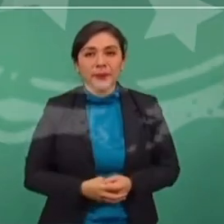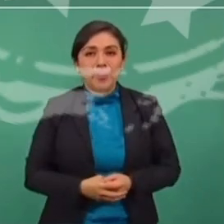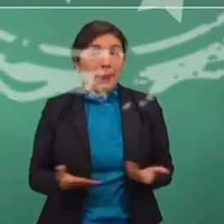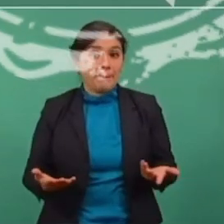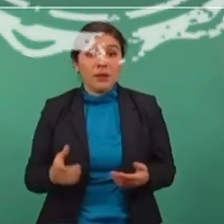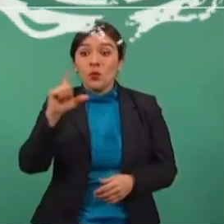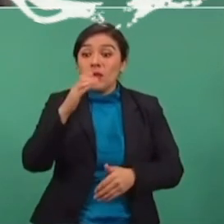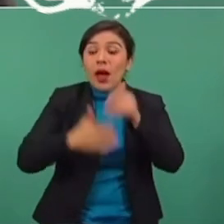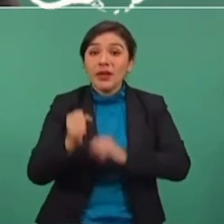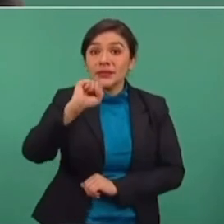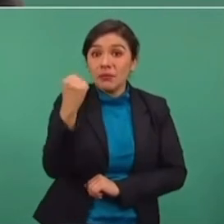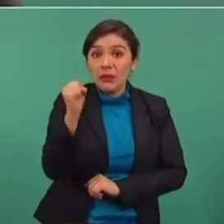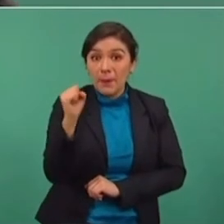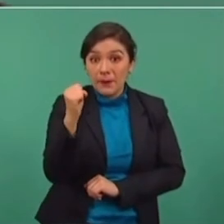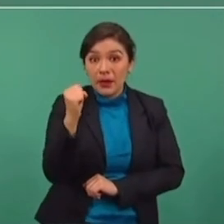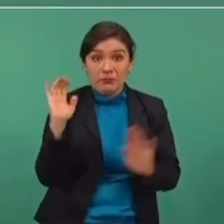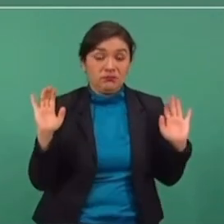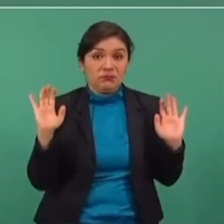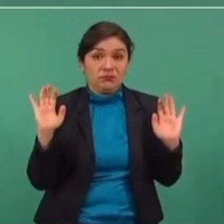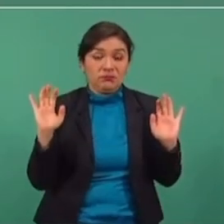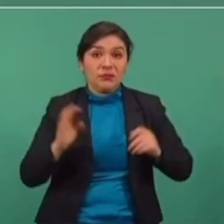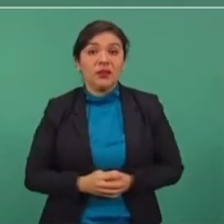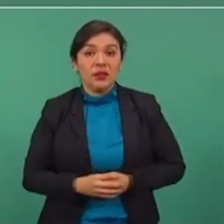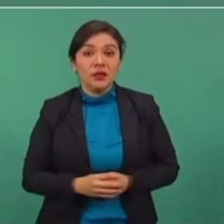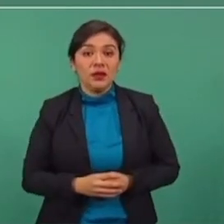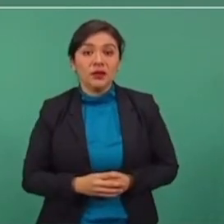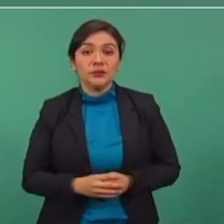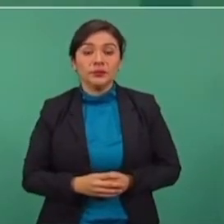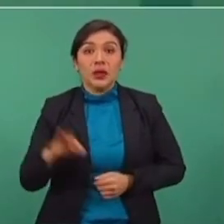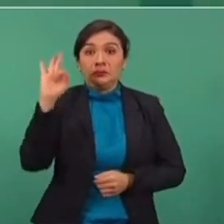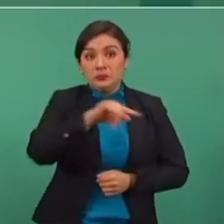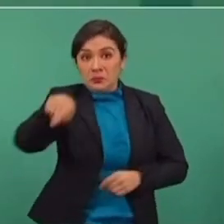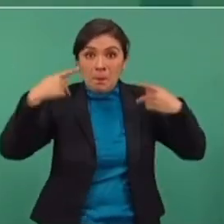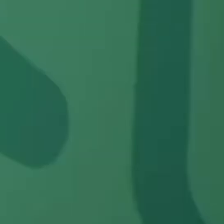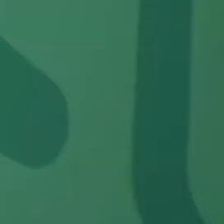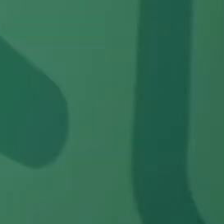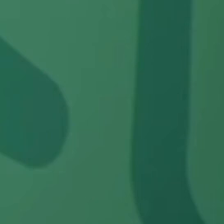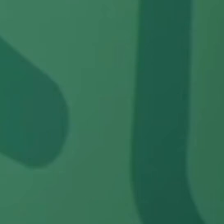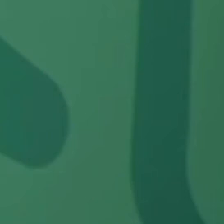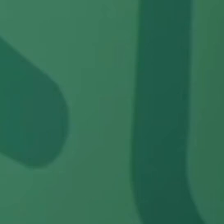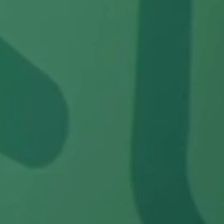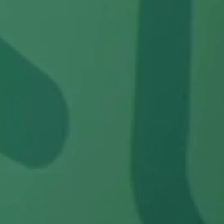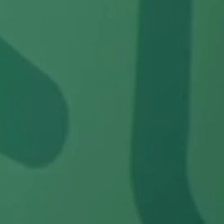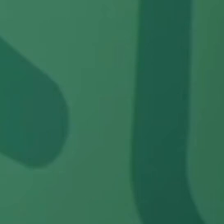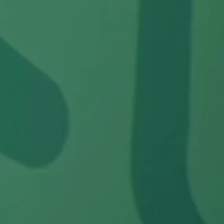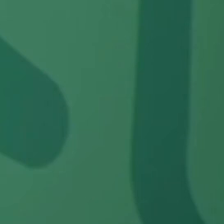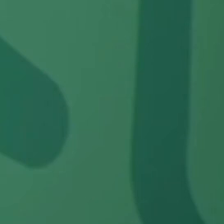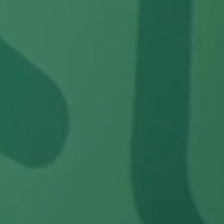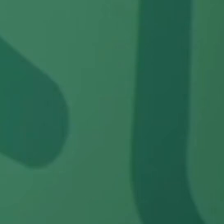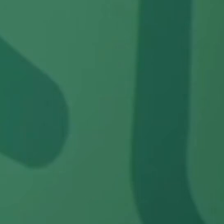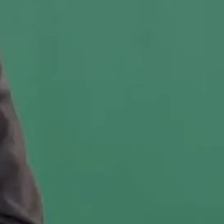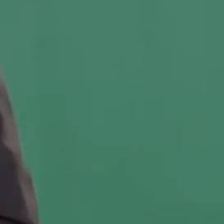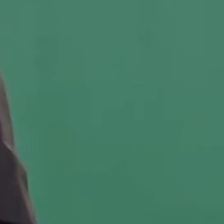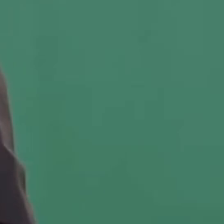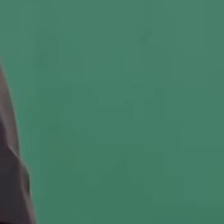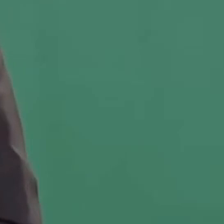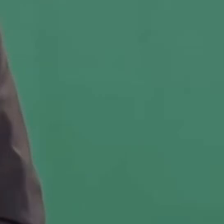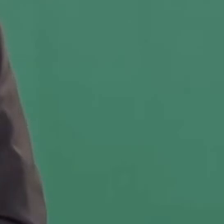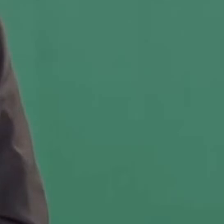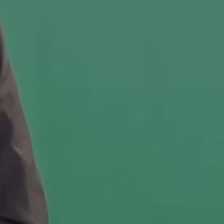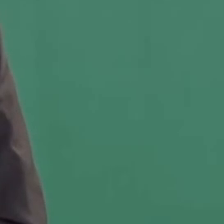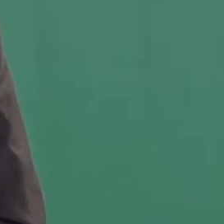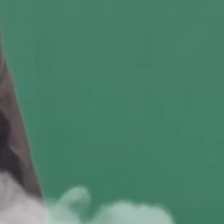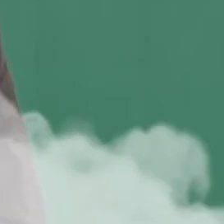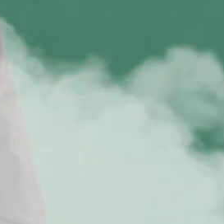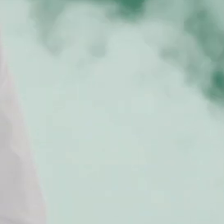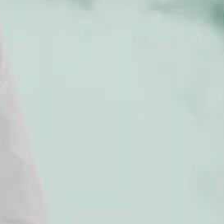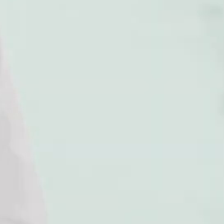Finales de septiembre, si me dan el apoyo en marzo para que yo continúe a finales de septiembre del 24, me retiro.